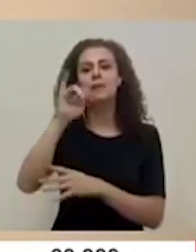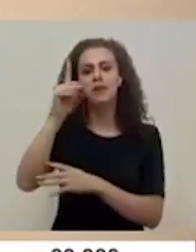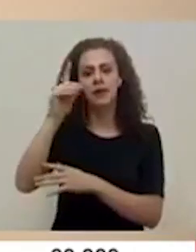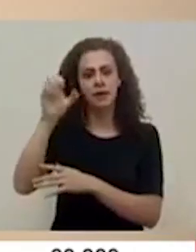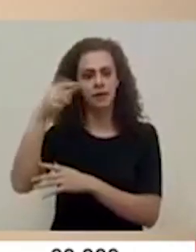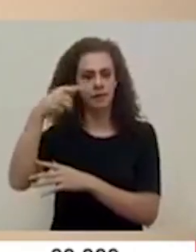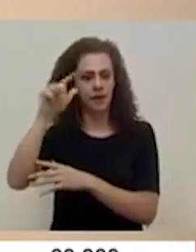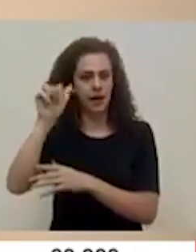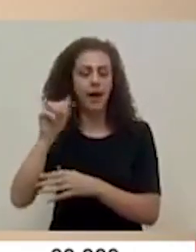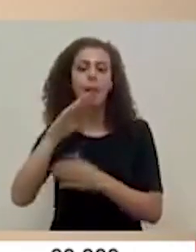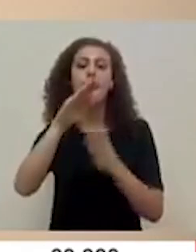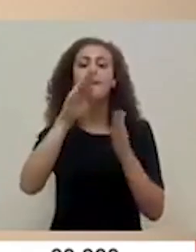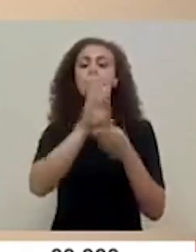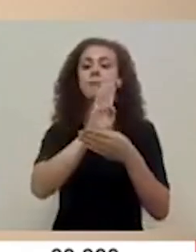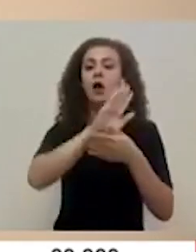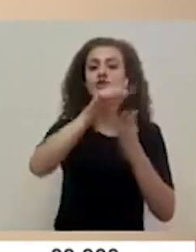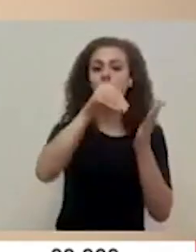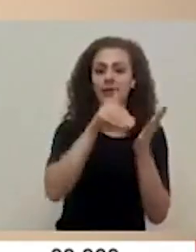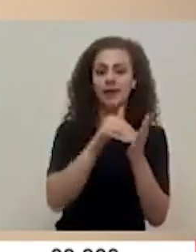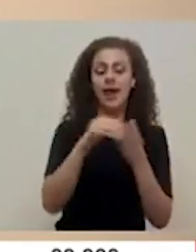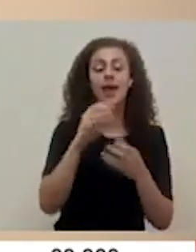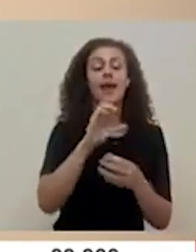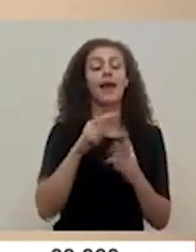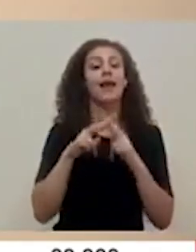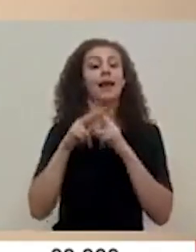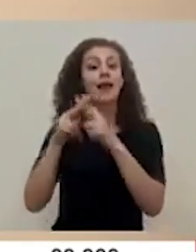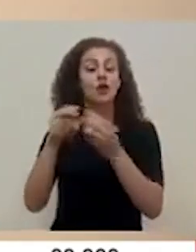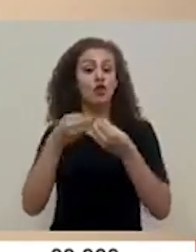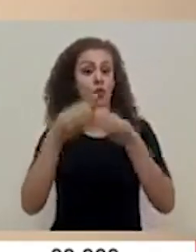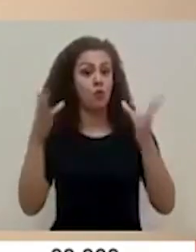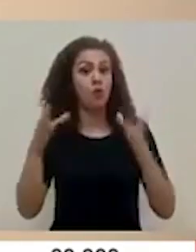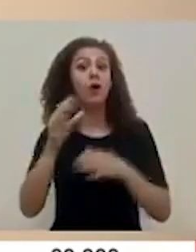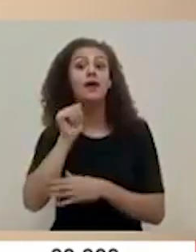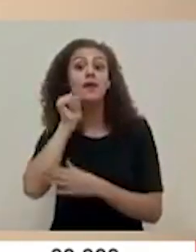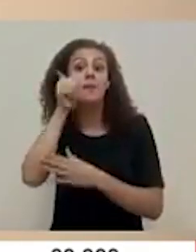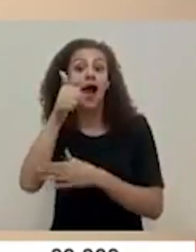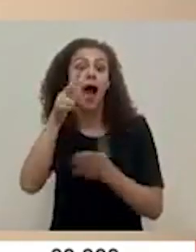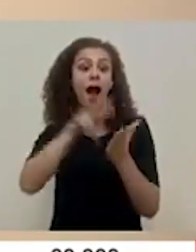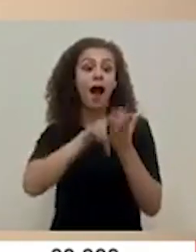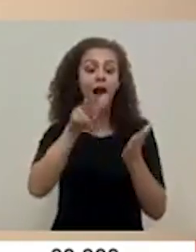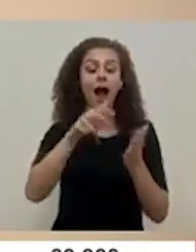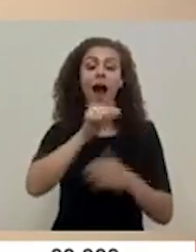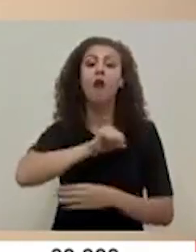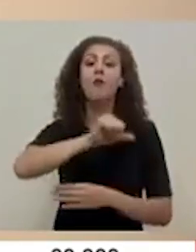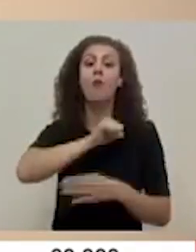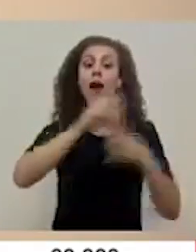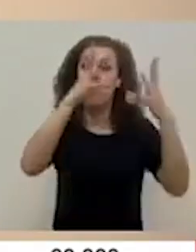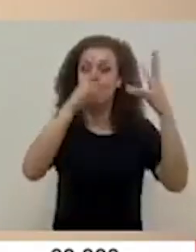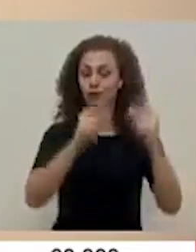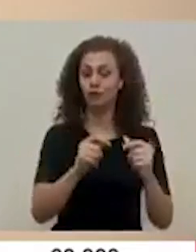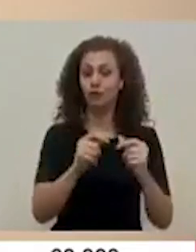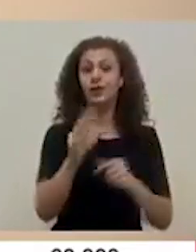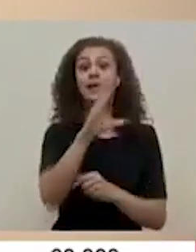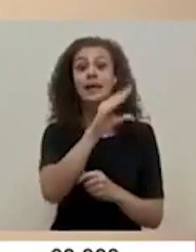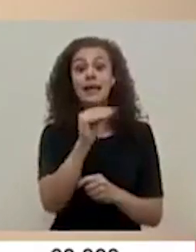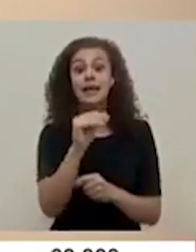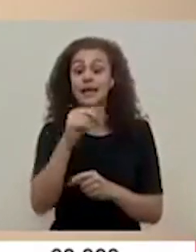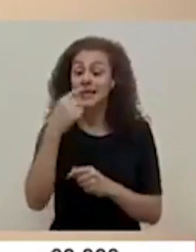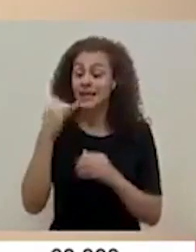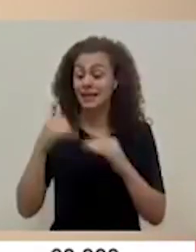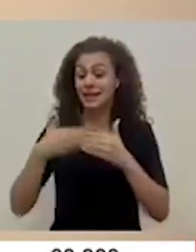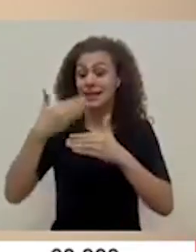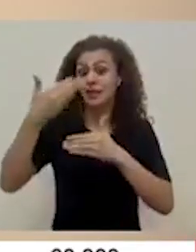Banco Central, Crédito Público y el día de mañana será aprobado por la Autoridad Presupuestaria e inmediatamente